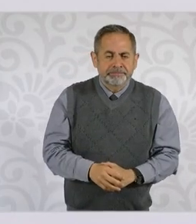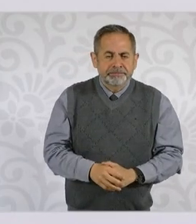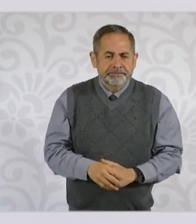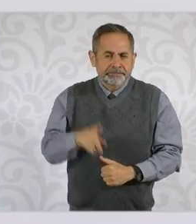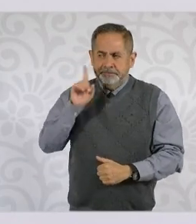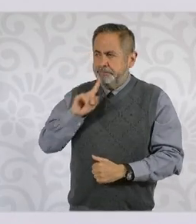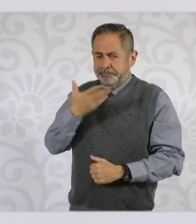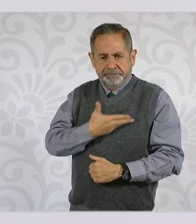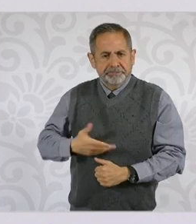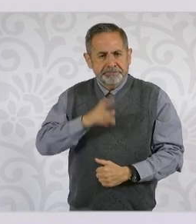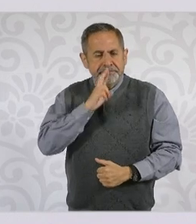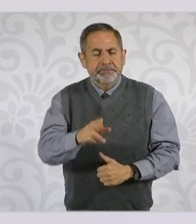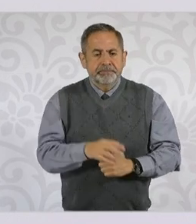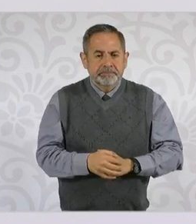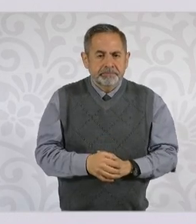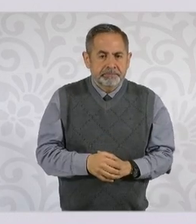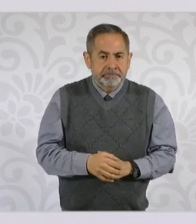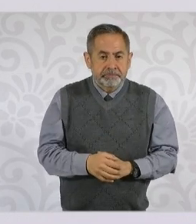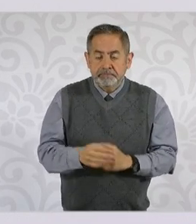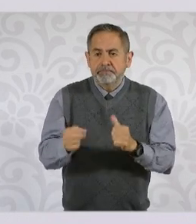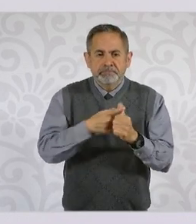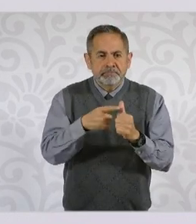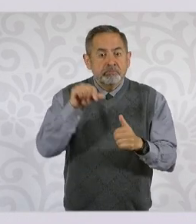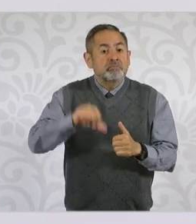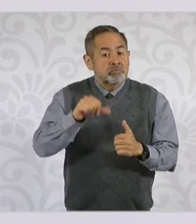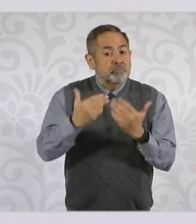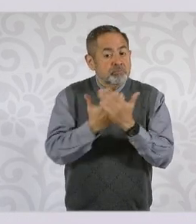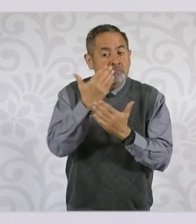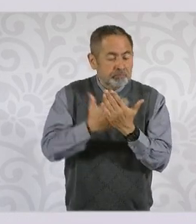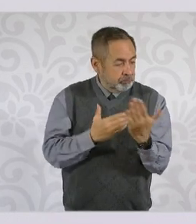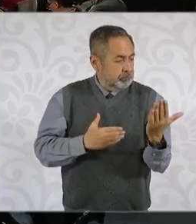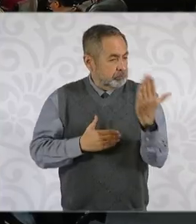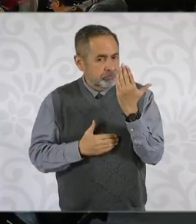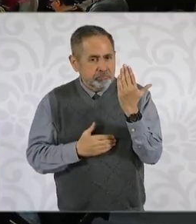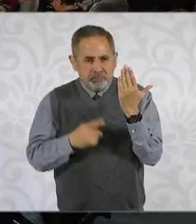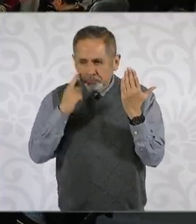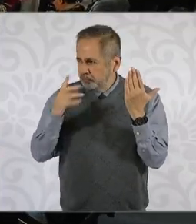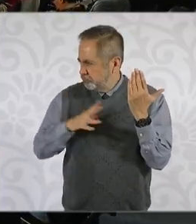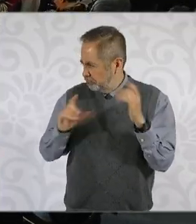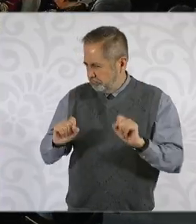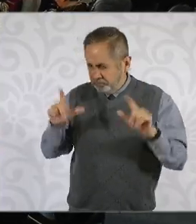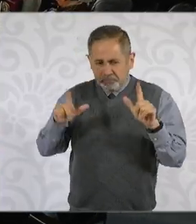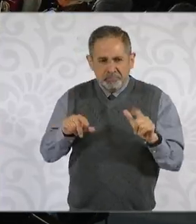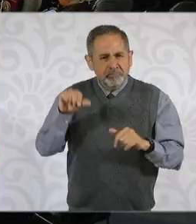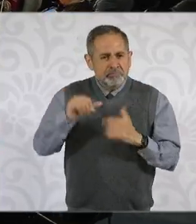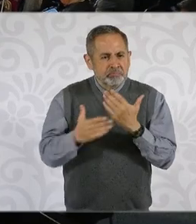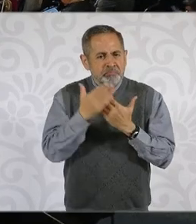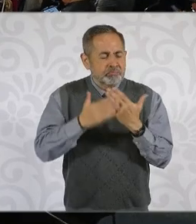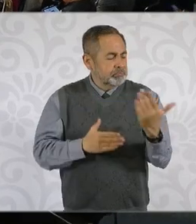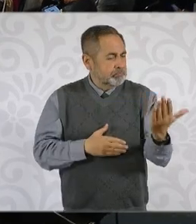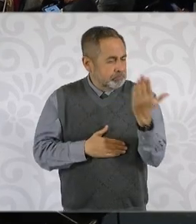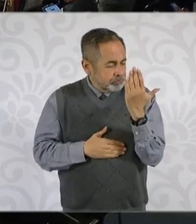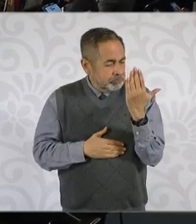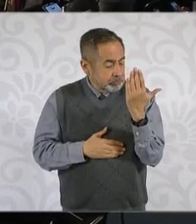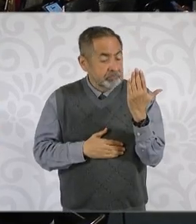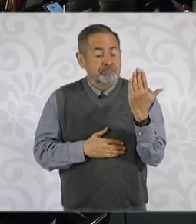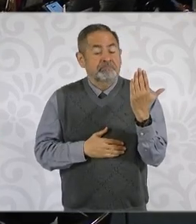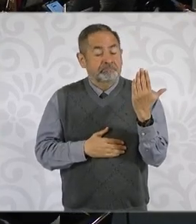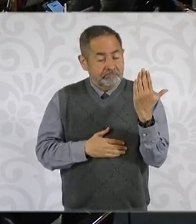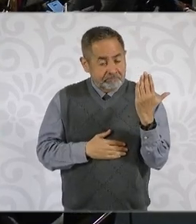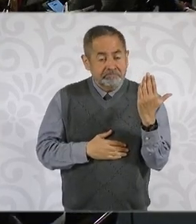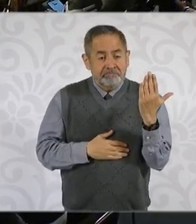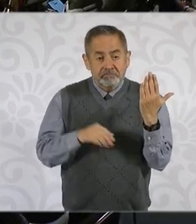primero agradecer, me la enseñaron hoy en la mañana, a ver si está por ahí, me la enseñaron en la mañana